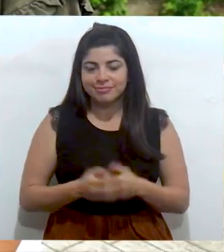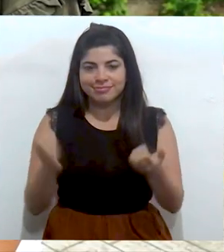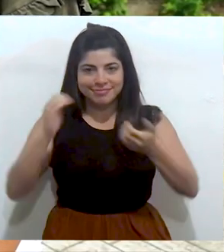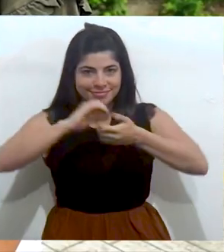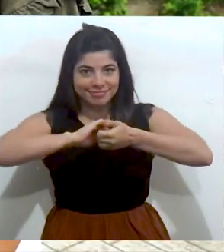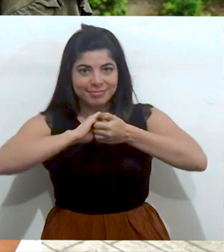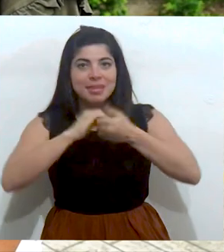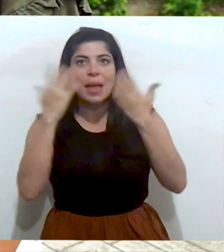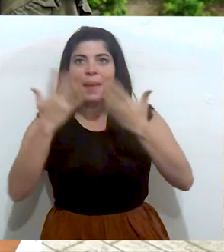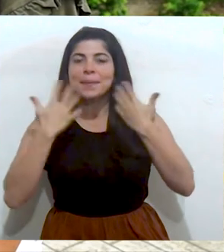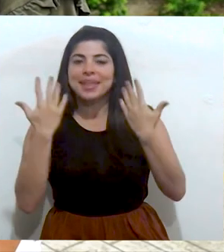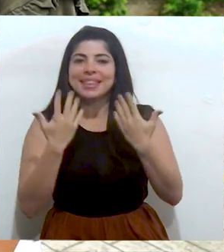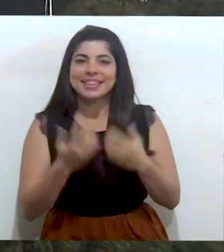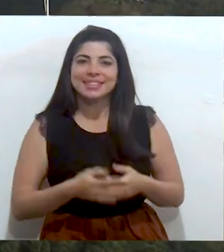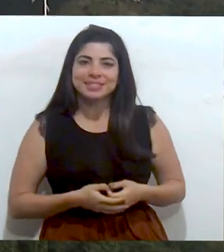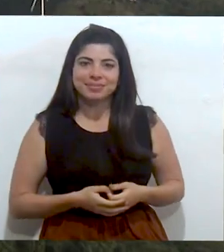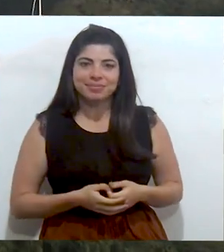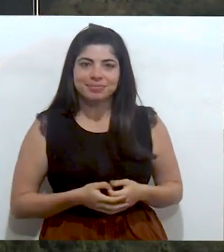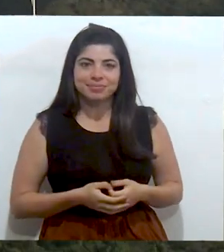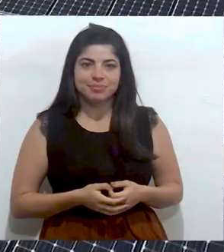De la mano con el medio ambiente.